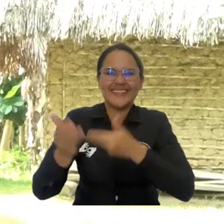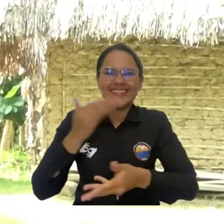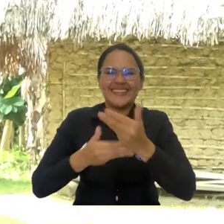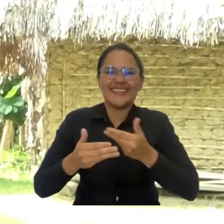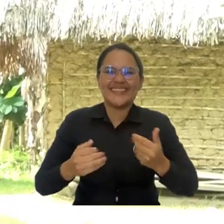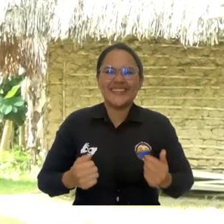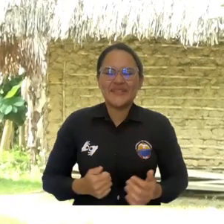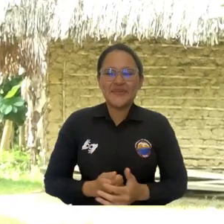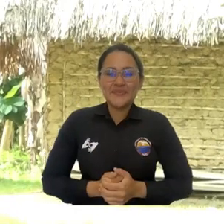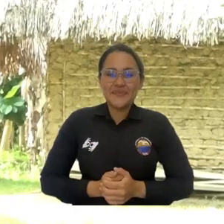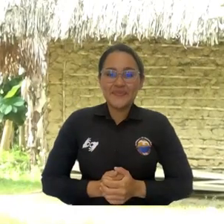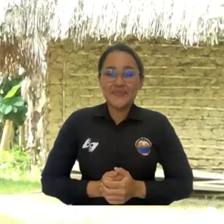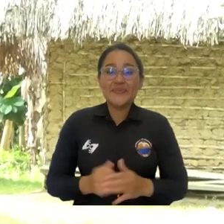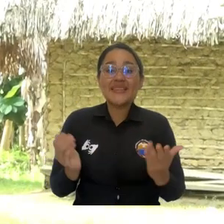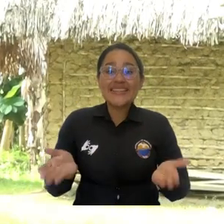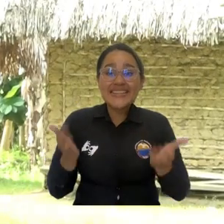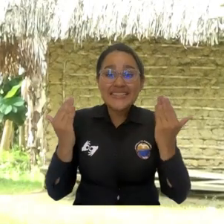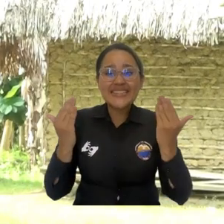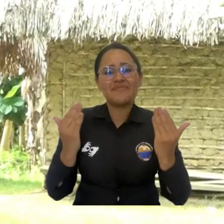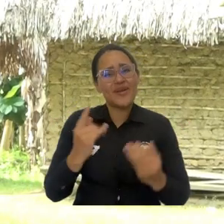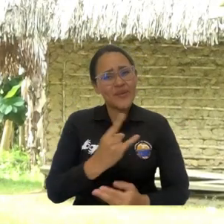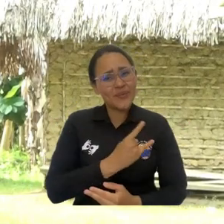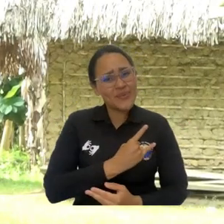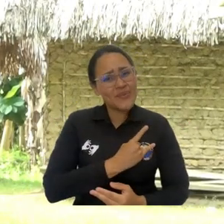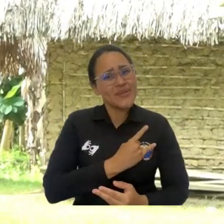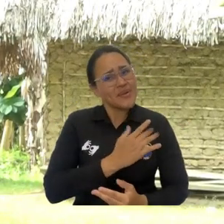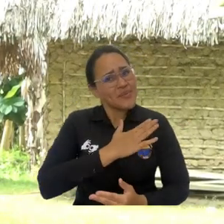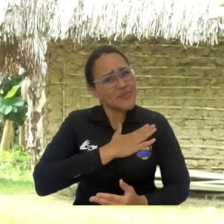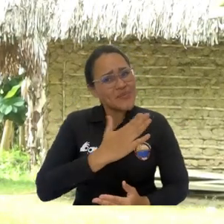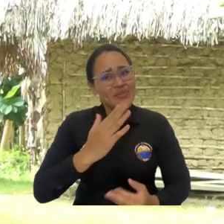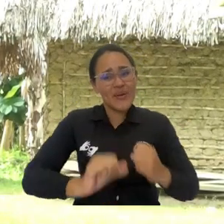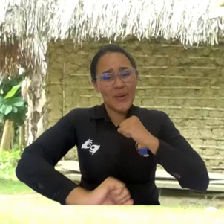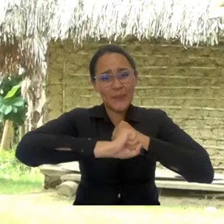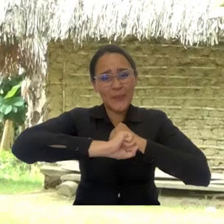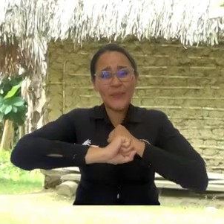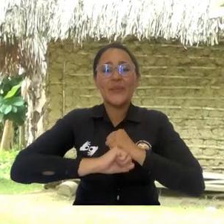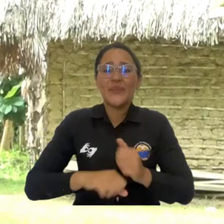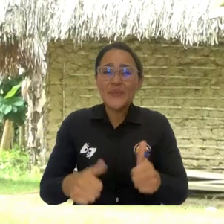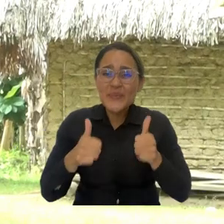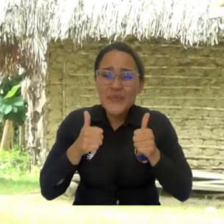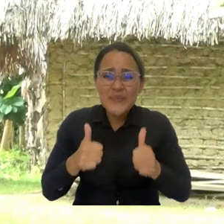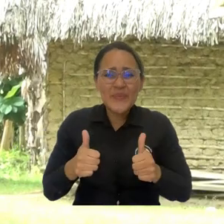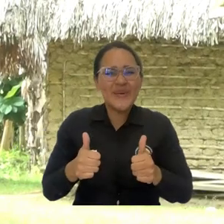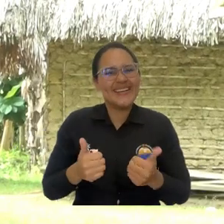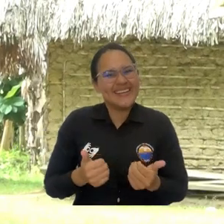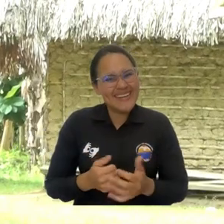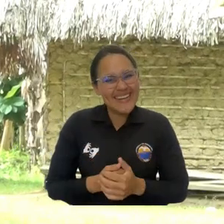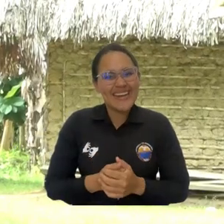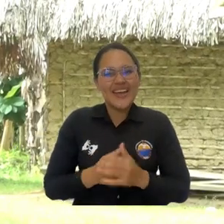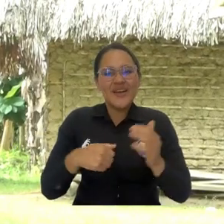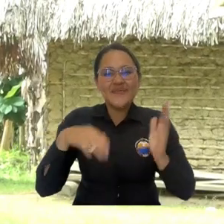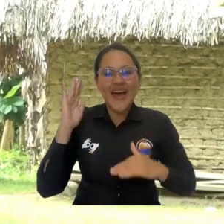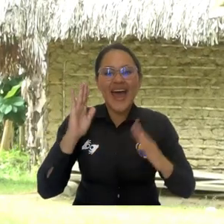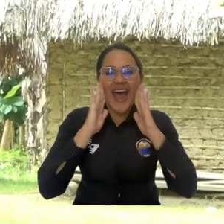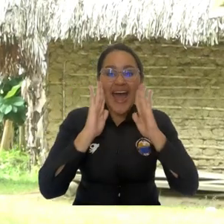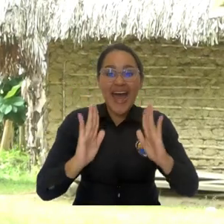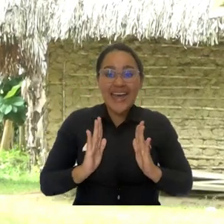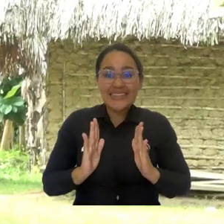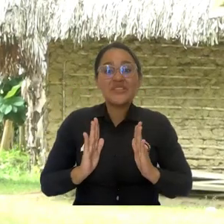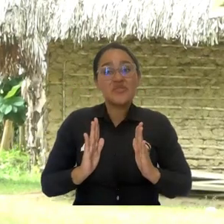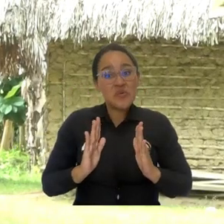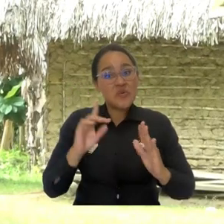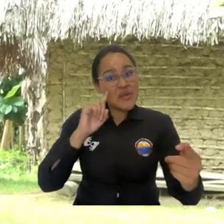la universidad nos pueda apadrinar, podamos ser, pueda ser la universidad un padrino nuestro para nosotros